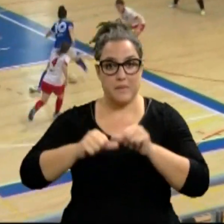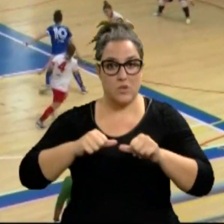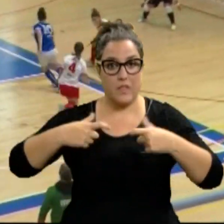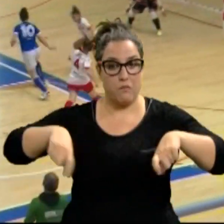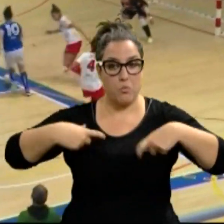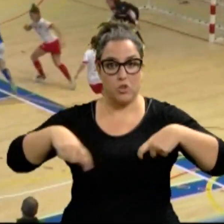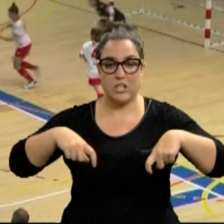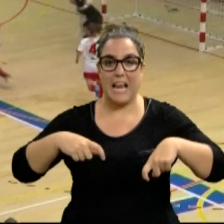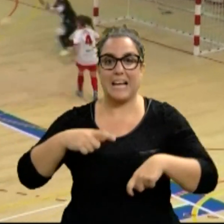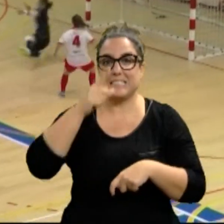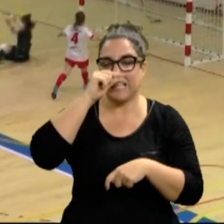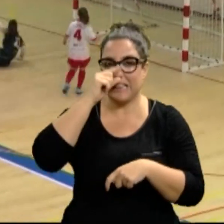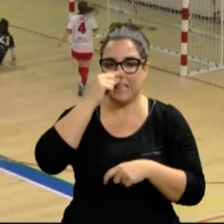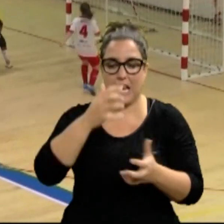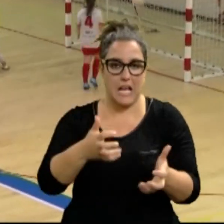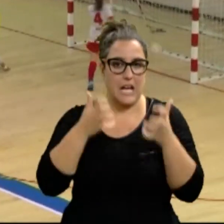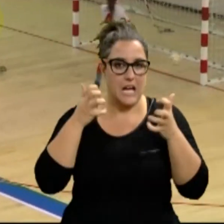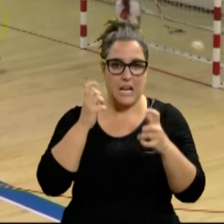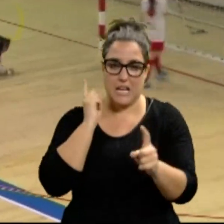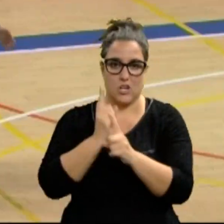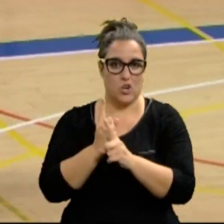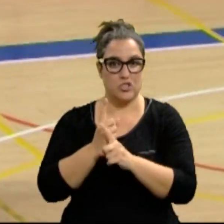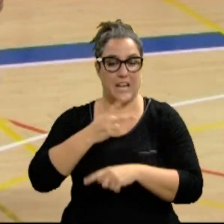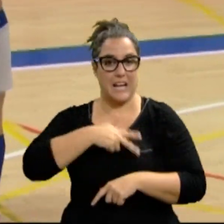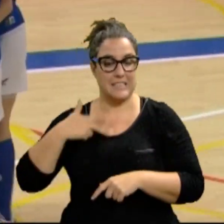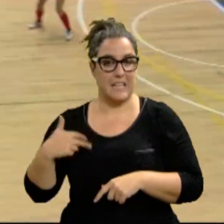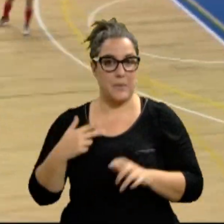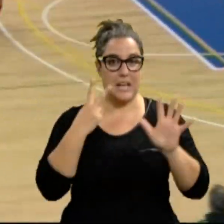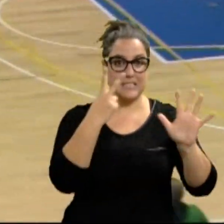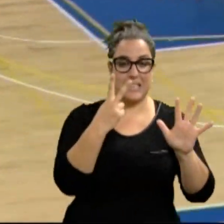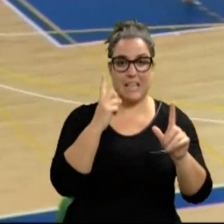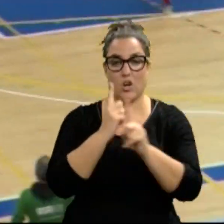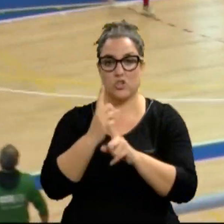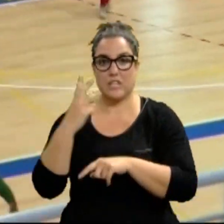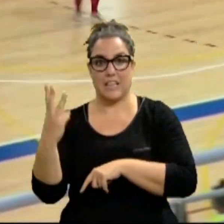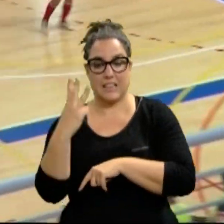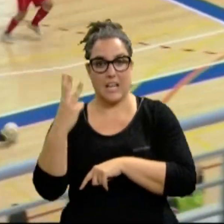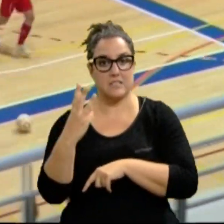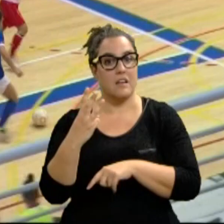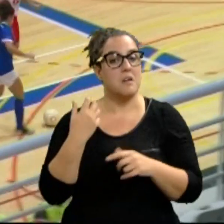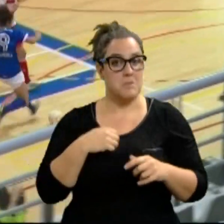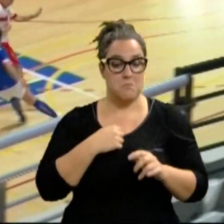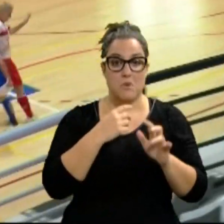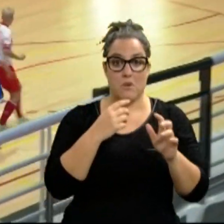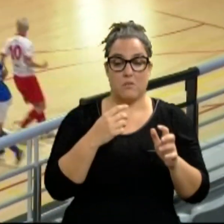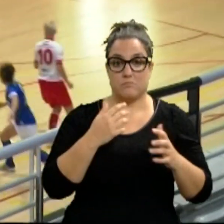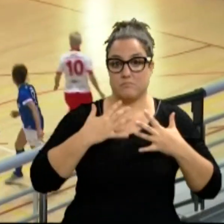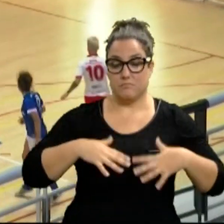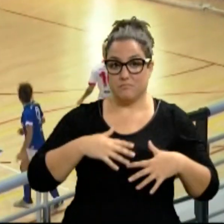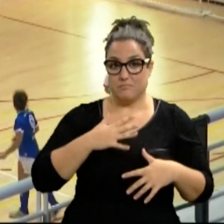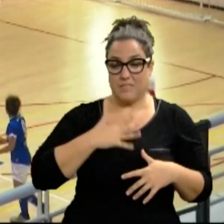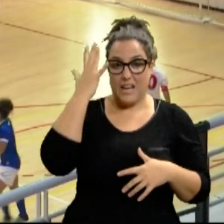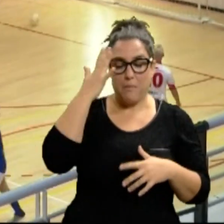victoria del chantré ante el Mioño Cantabro 7-3. Vencieron las azules, que siguen siendo el único equipo que no conoce la derrota en la presente campaña, con lo que